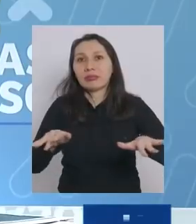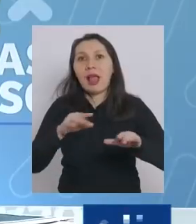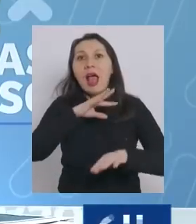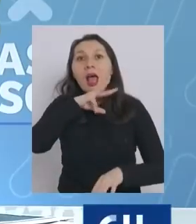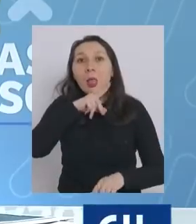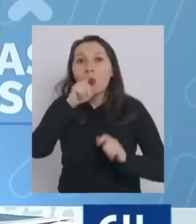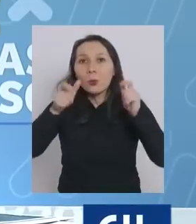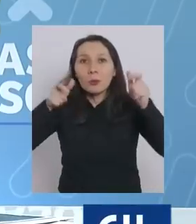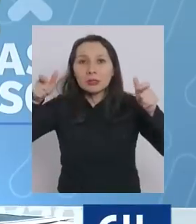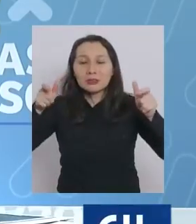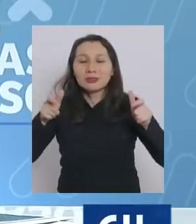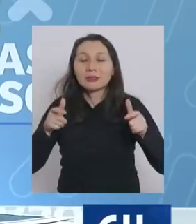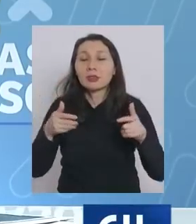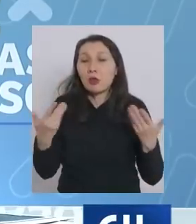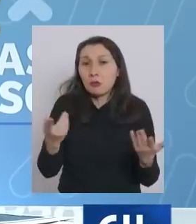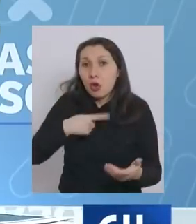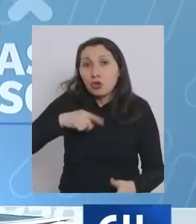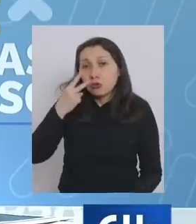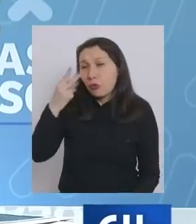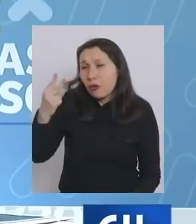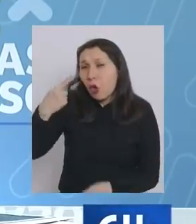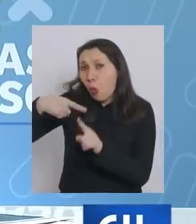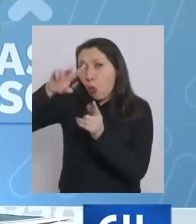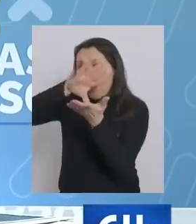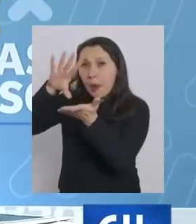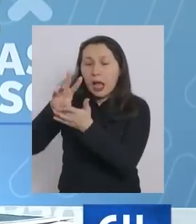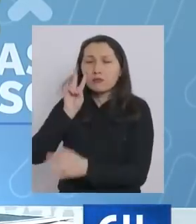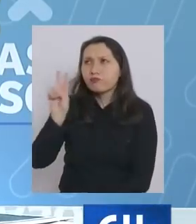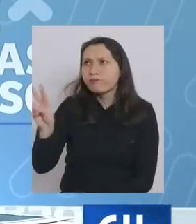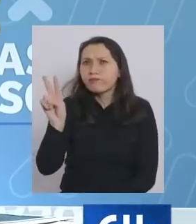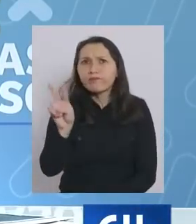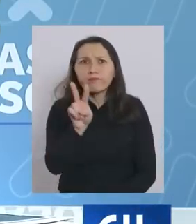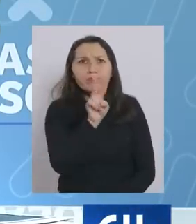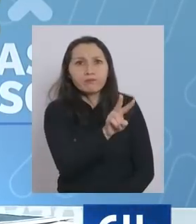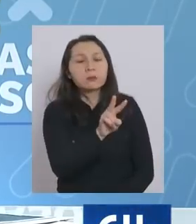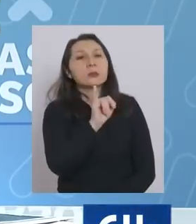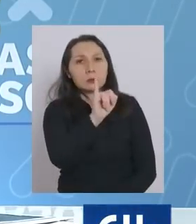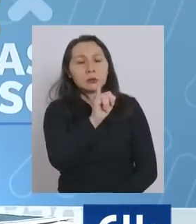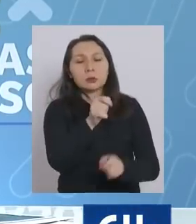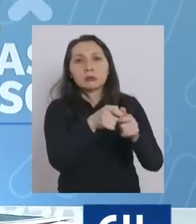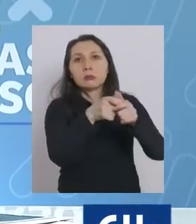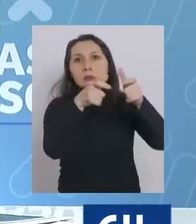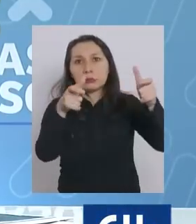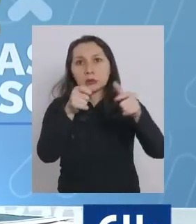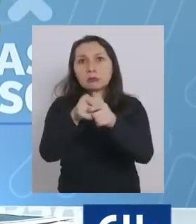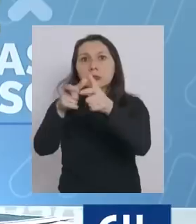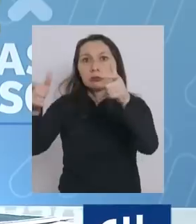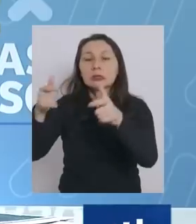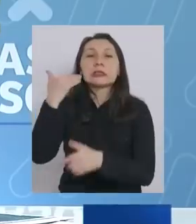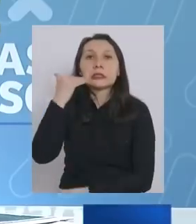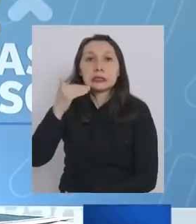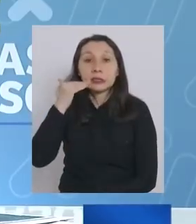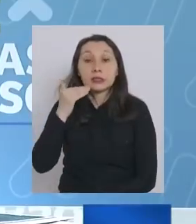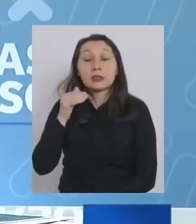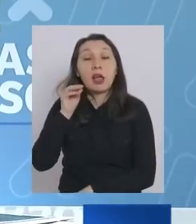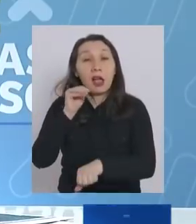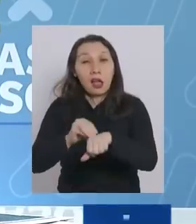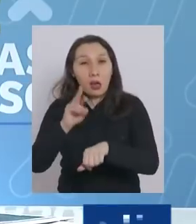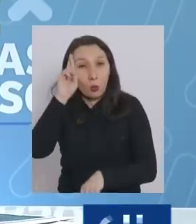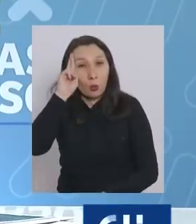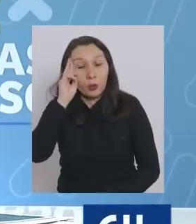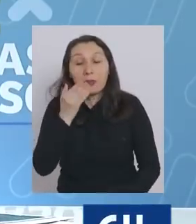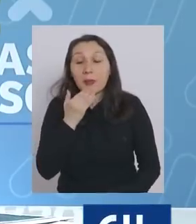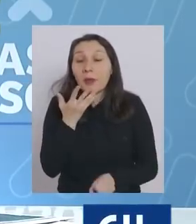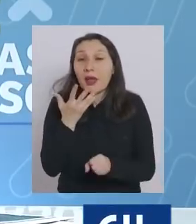adultos ahora hemos observado que en otros países si hay un aumento de casos en niños y recordar también